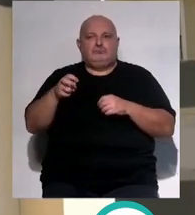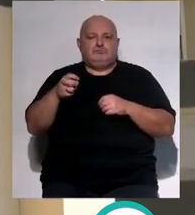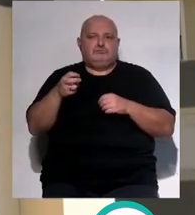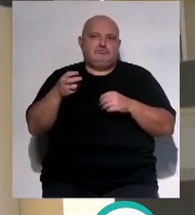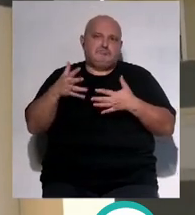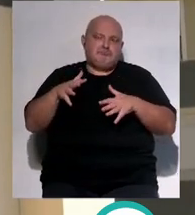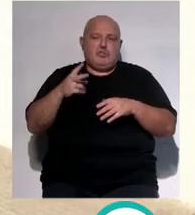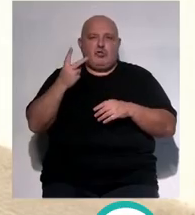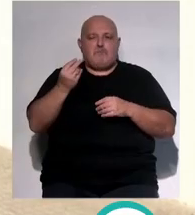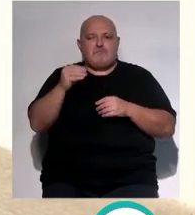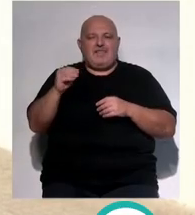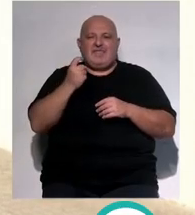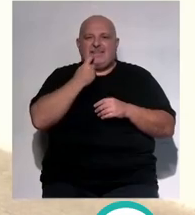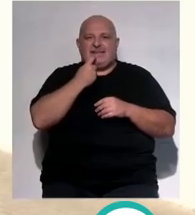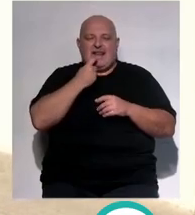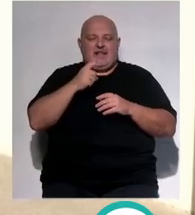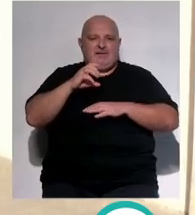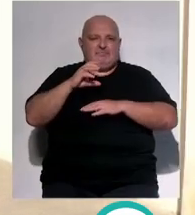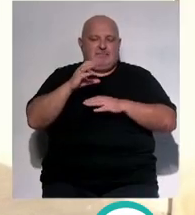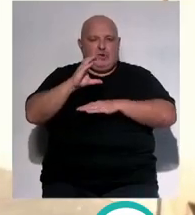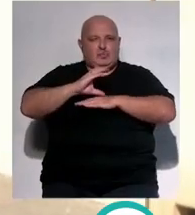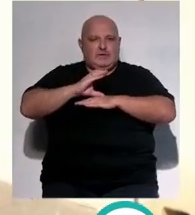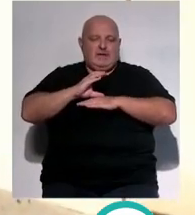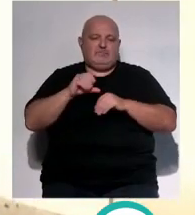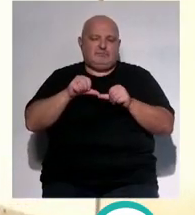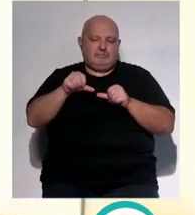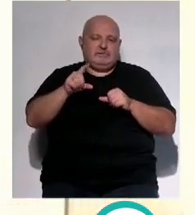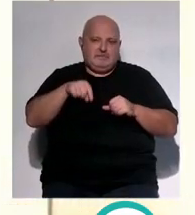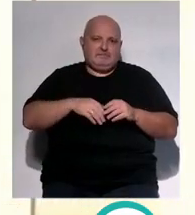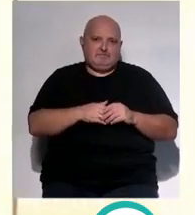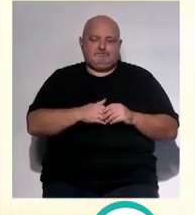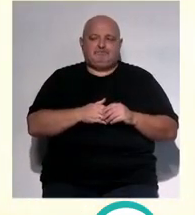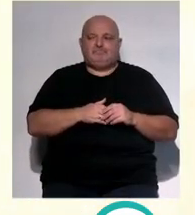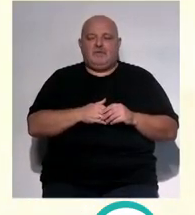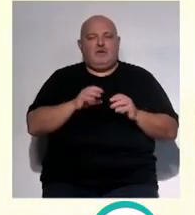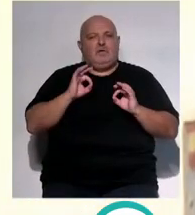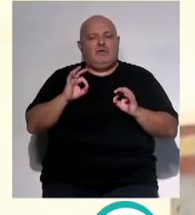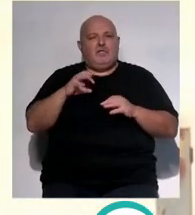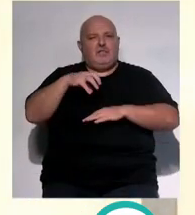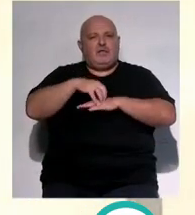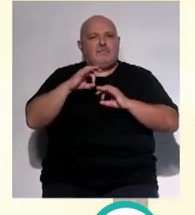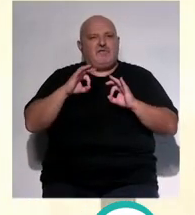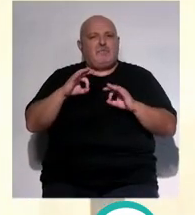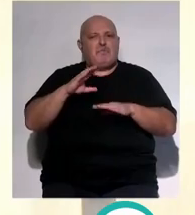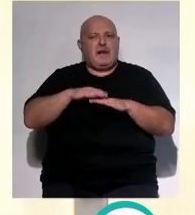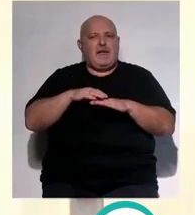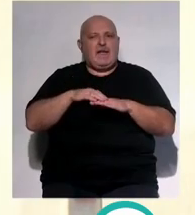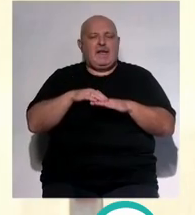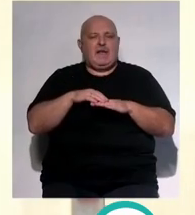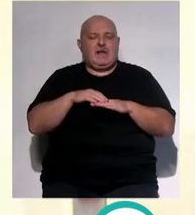de al menos un par de gabinetes dentales que apoyen al resto del centro y uno específico un centro específico para